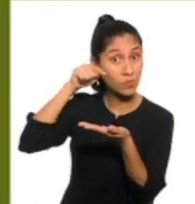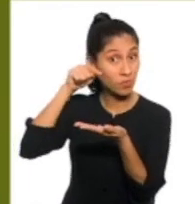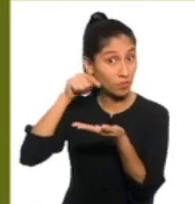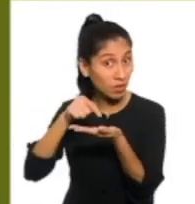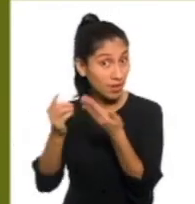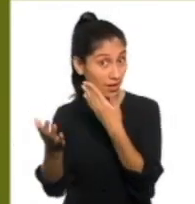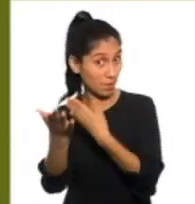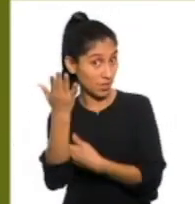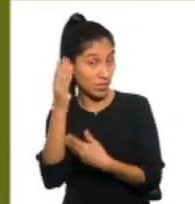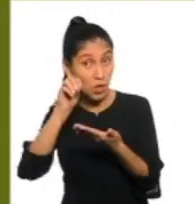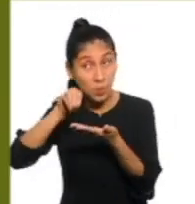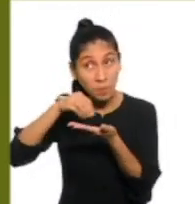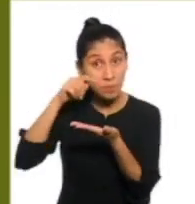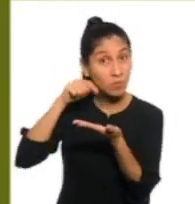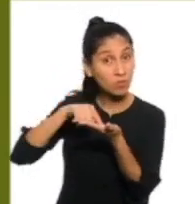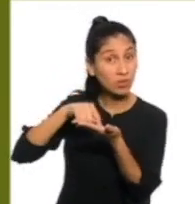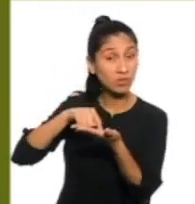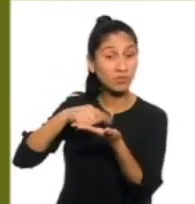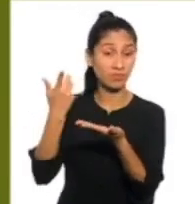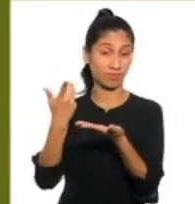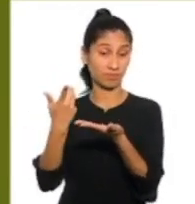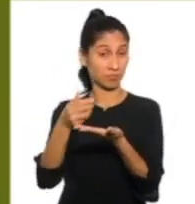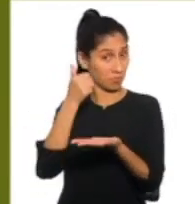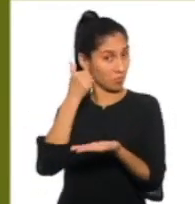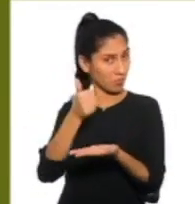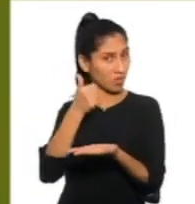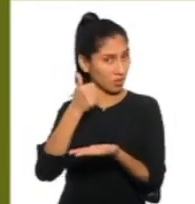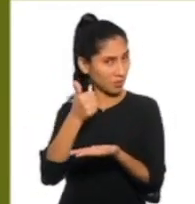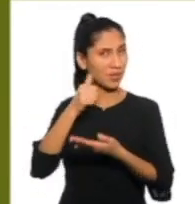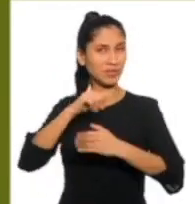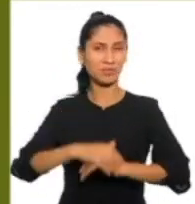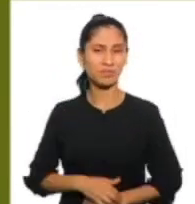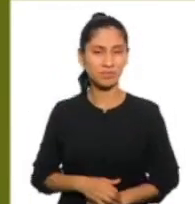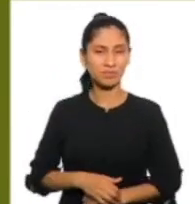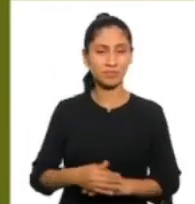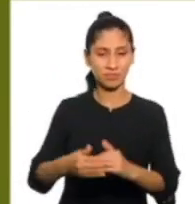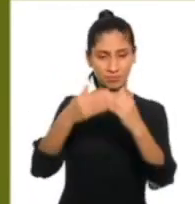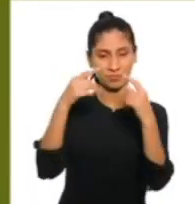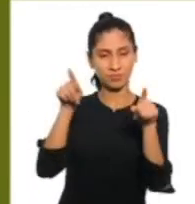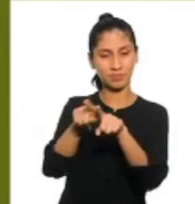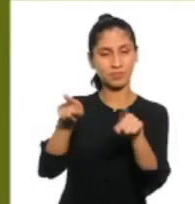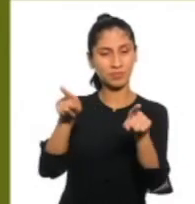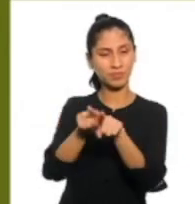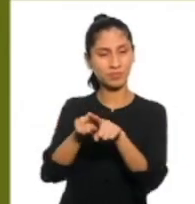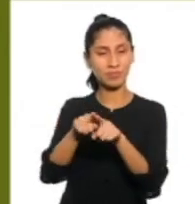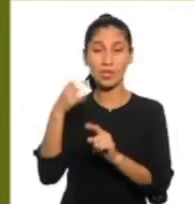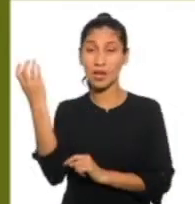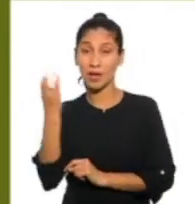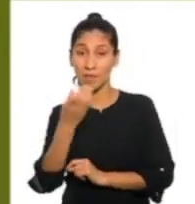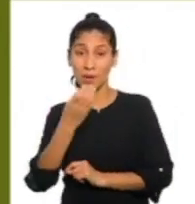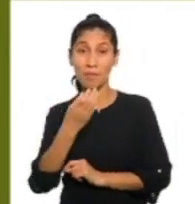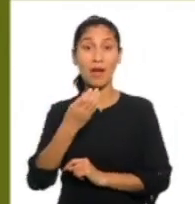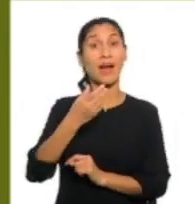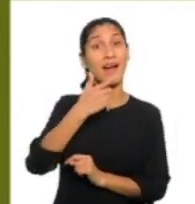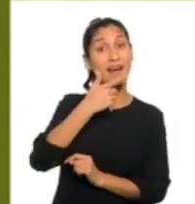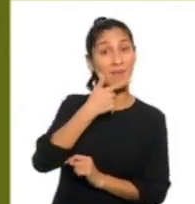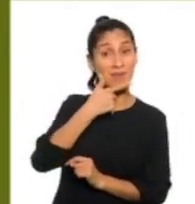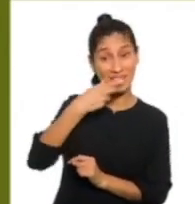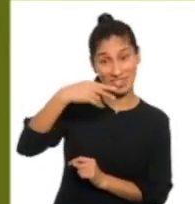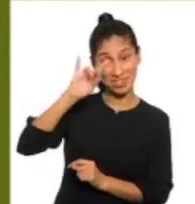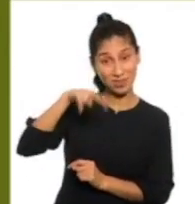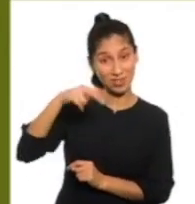por las mañanas, me caería muy bien. También la papa, la huancayina.